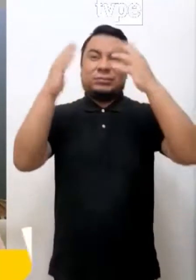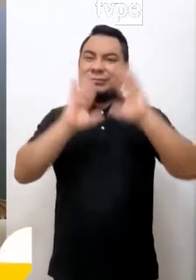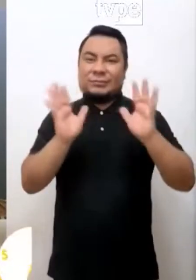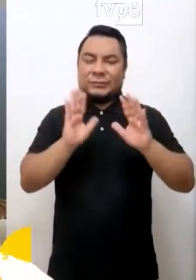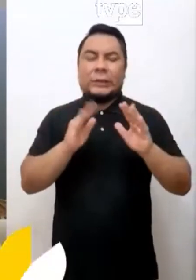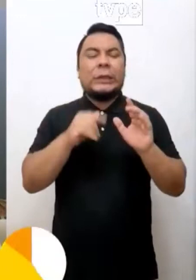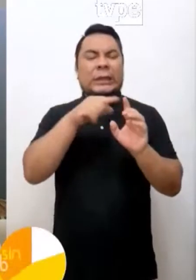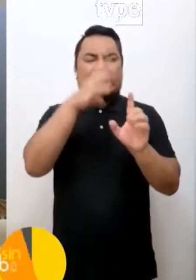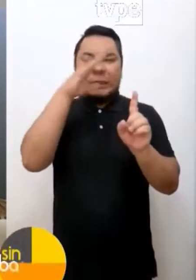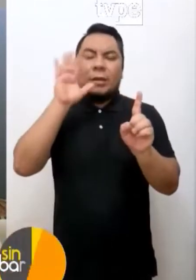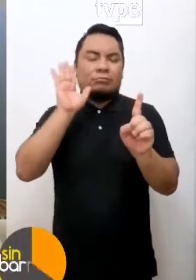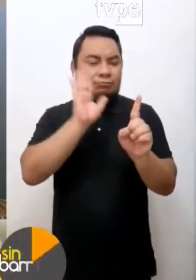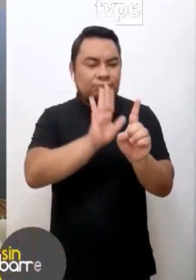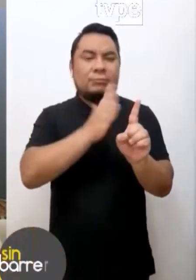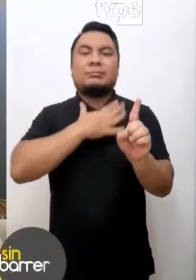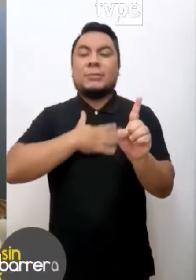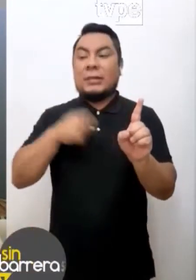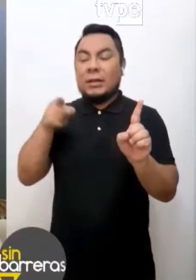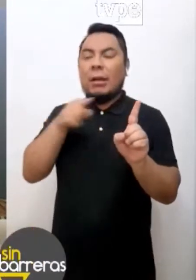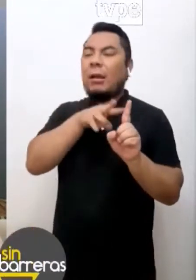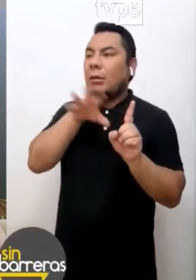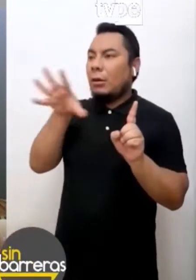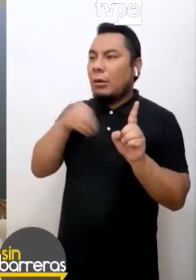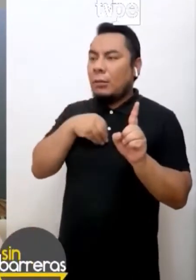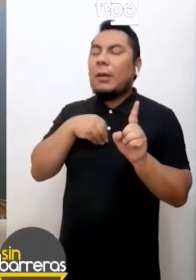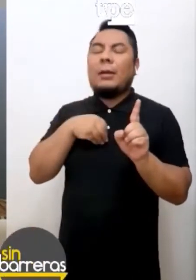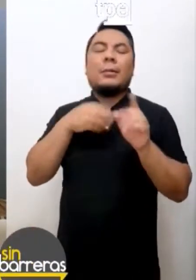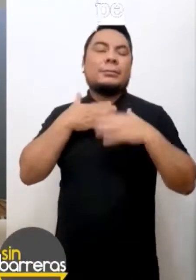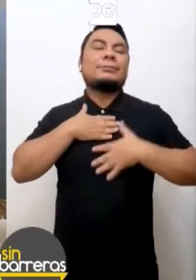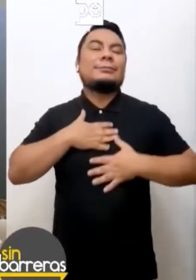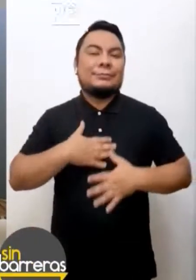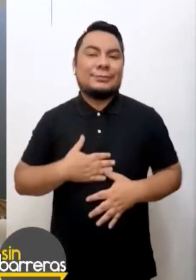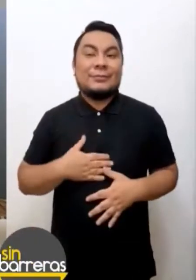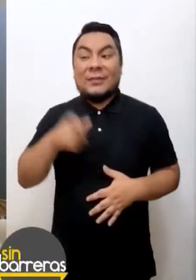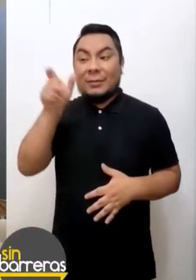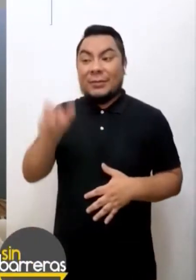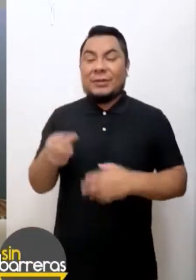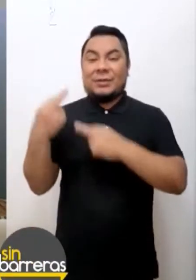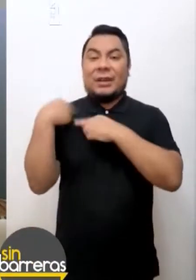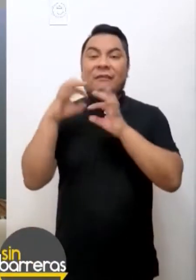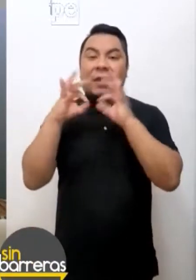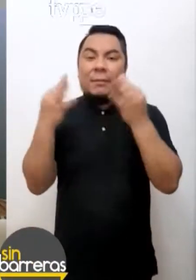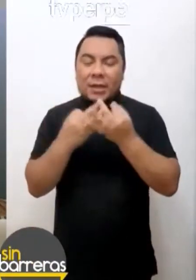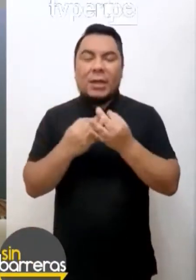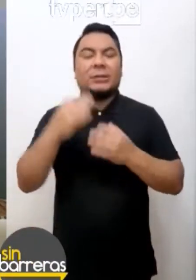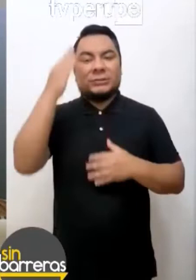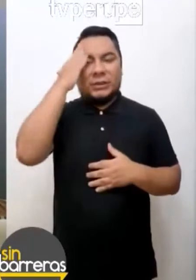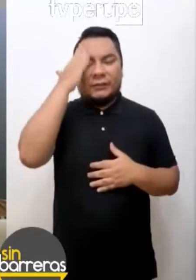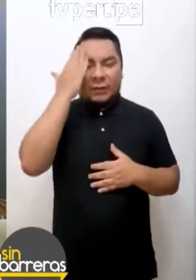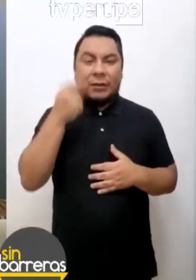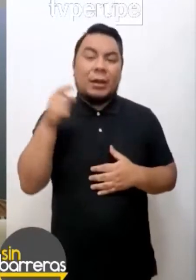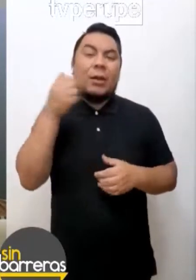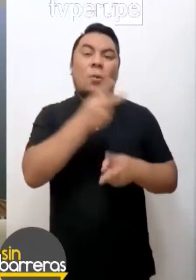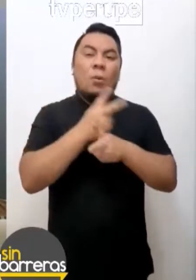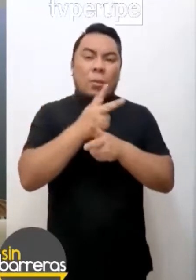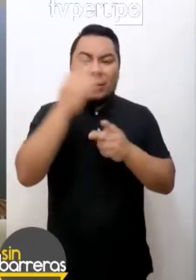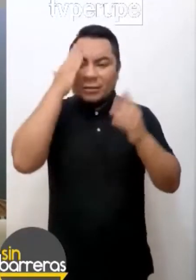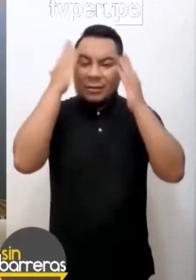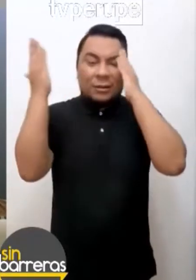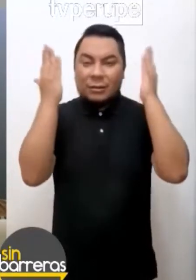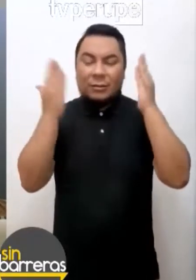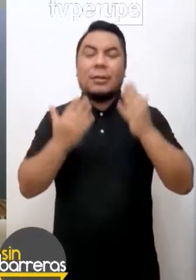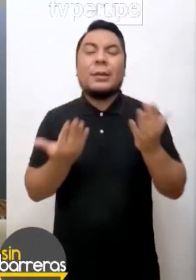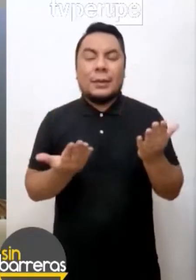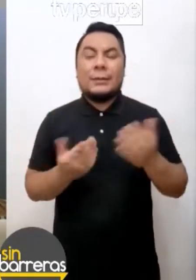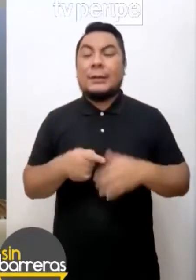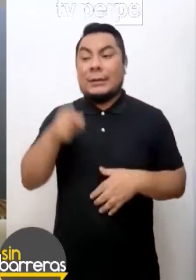sentirse muy irritados, ¿no? Pueden empezar a llorar de un momento a otro. Entonces, las personas no saben qué hacer. Las personas que cuidan a estas personas no saben